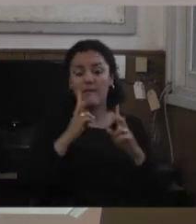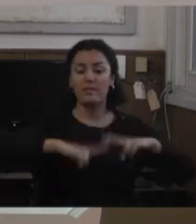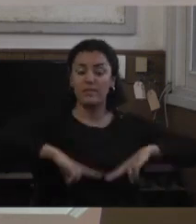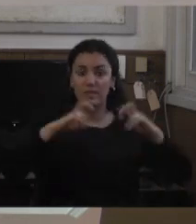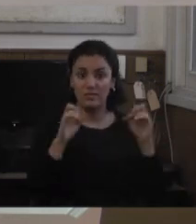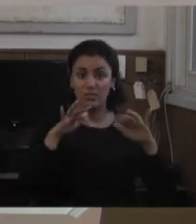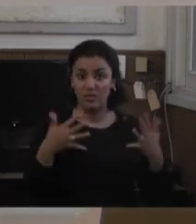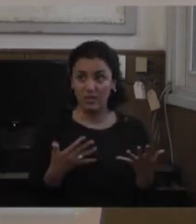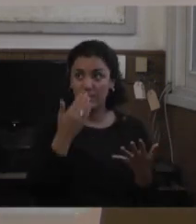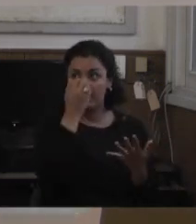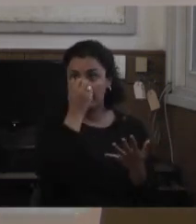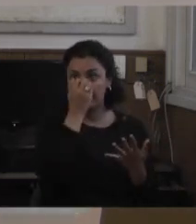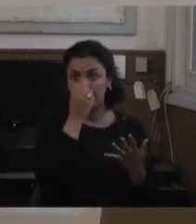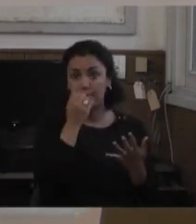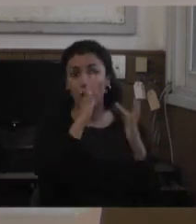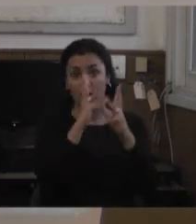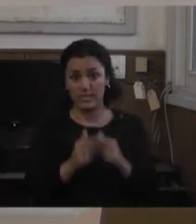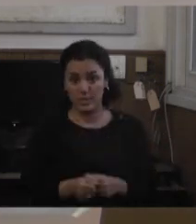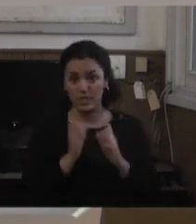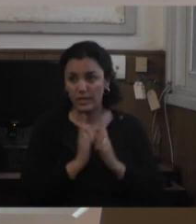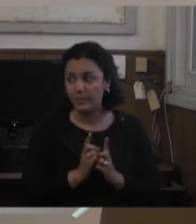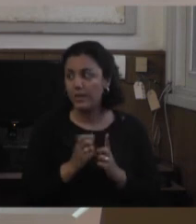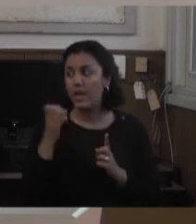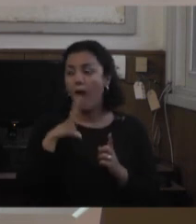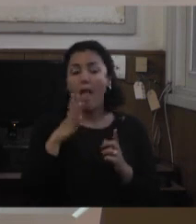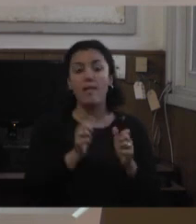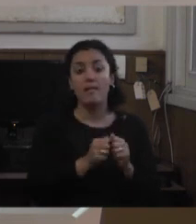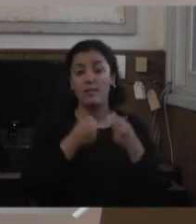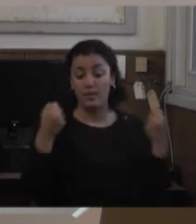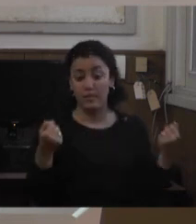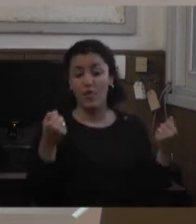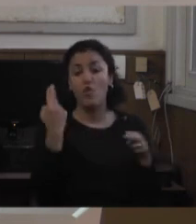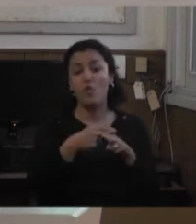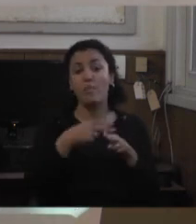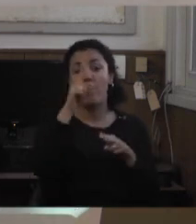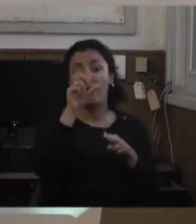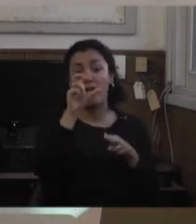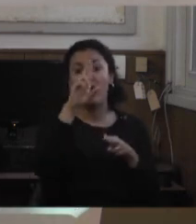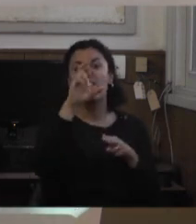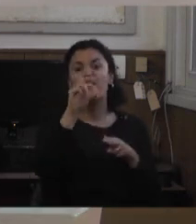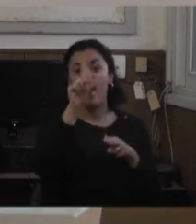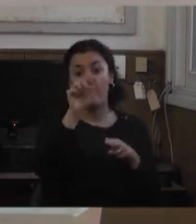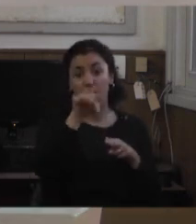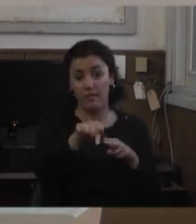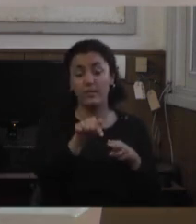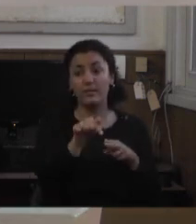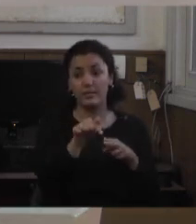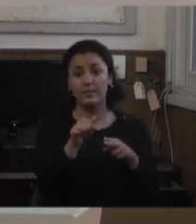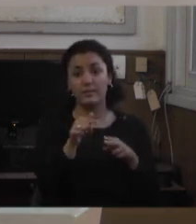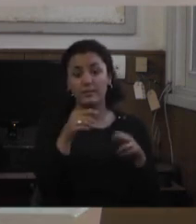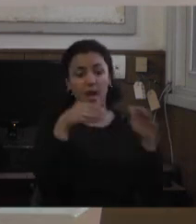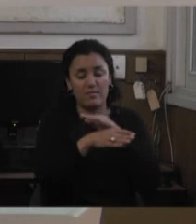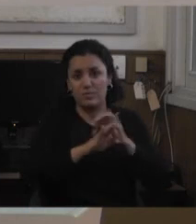y a las organizaciones tenemos algunos libros como red que eso se los voy a dejar que son de acceso libre